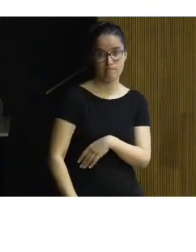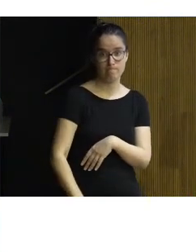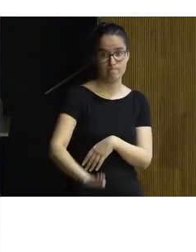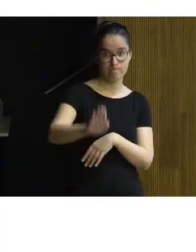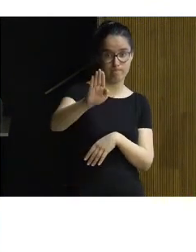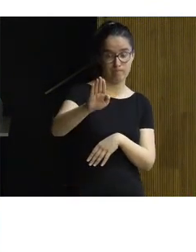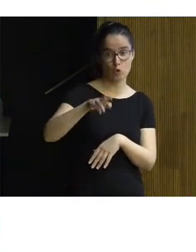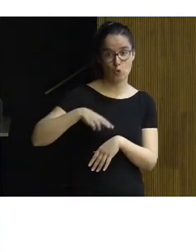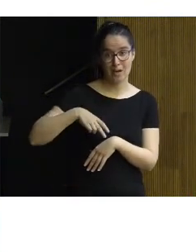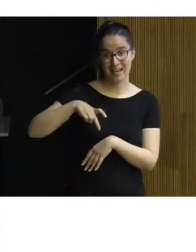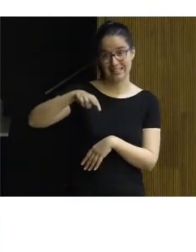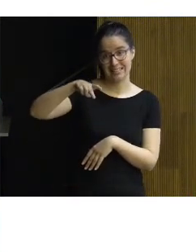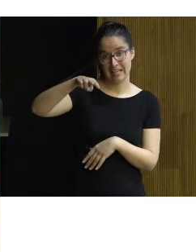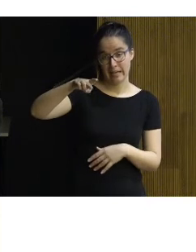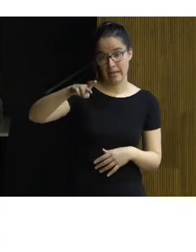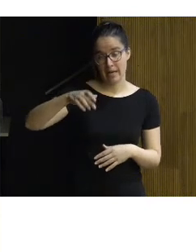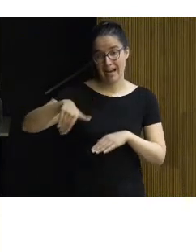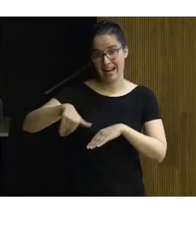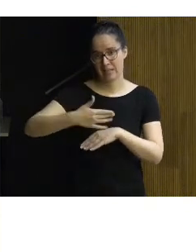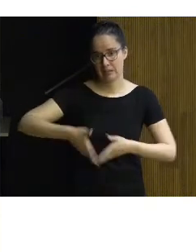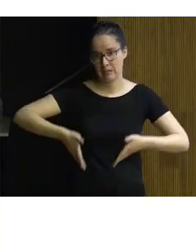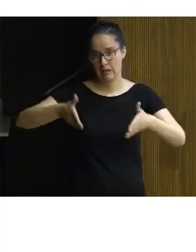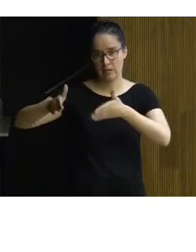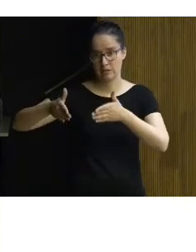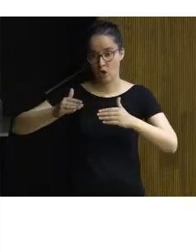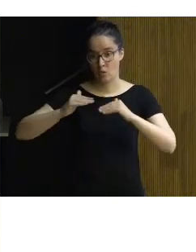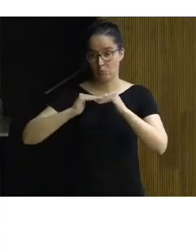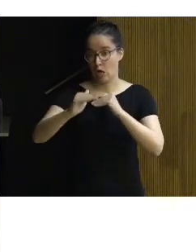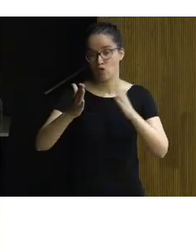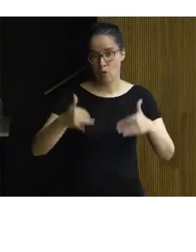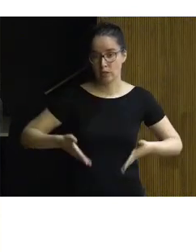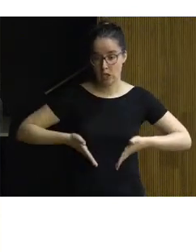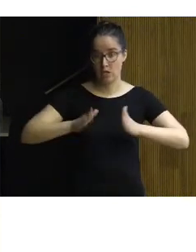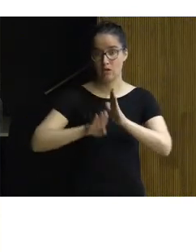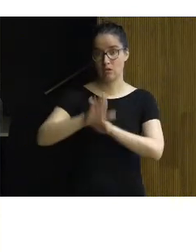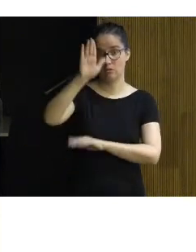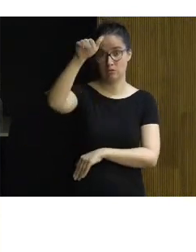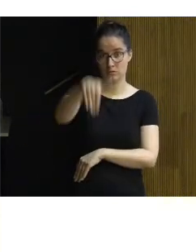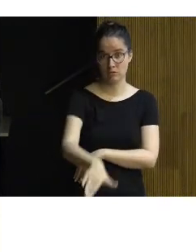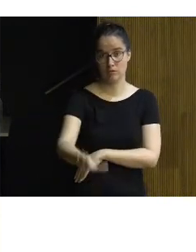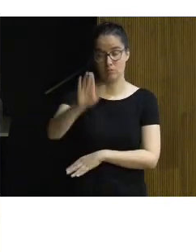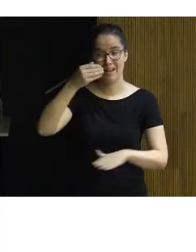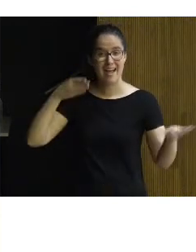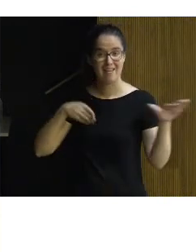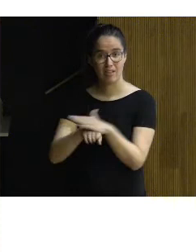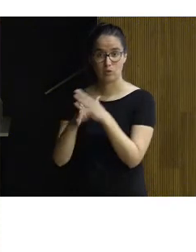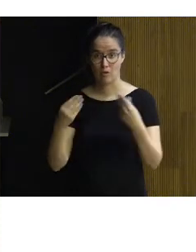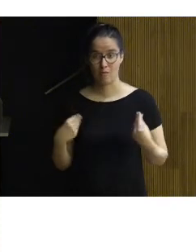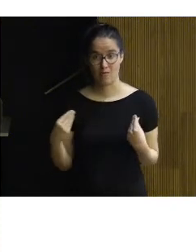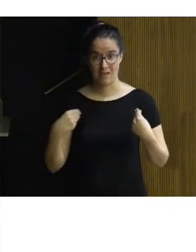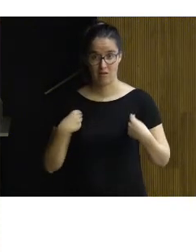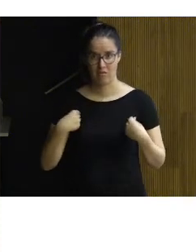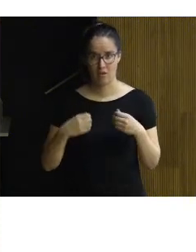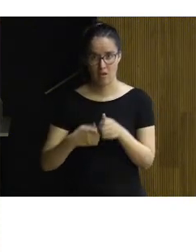por una escalera en rampa, en las calles no hay ninguna calle horizontal o el acceso, la imagen del acceso a una de las viviendas por esa